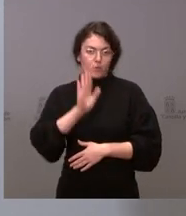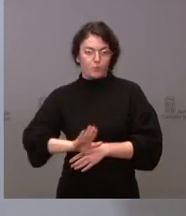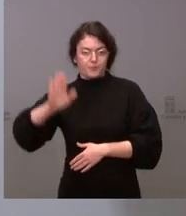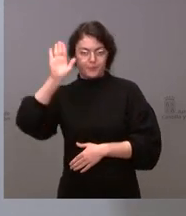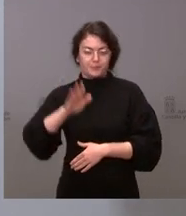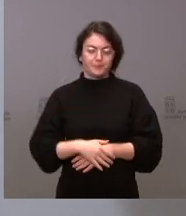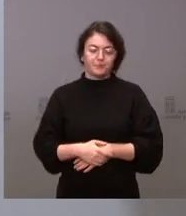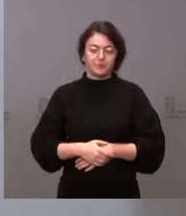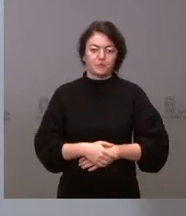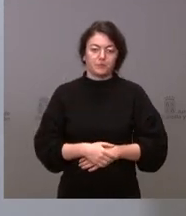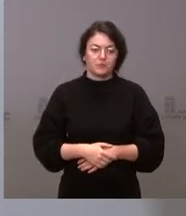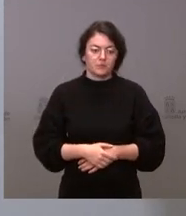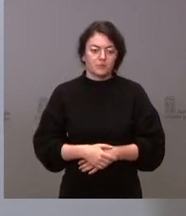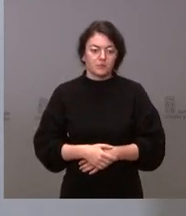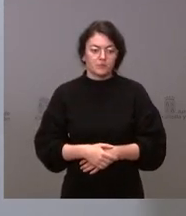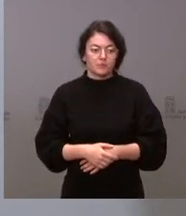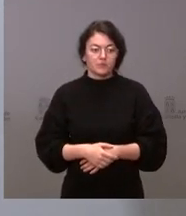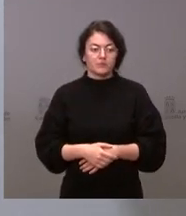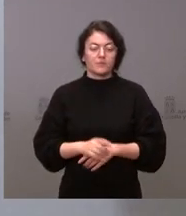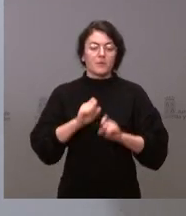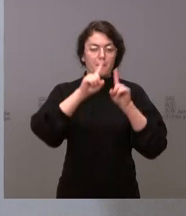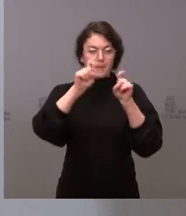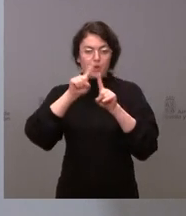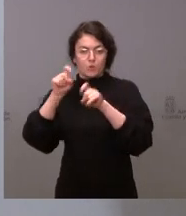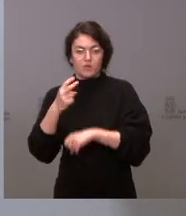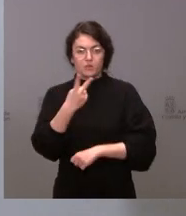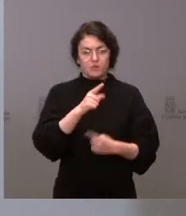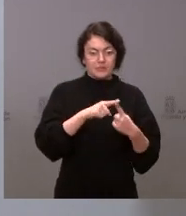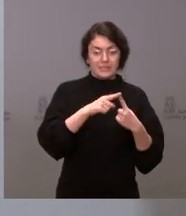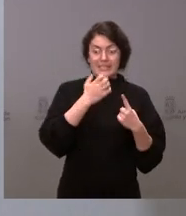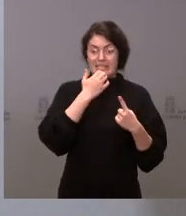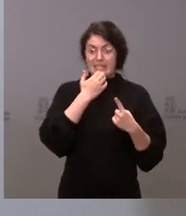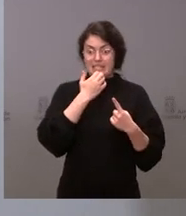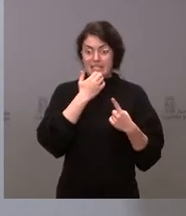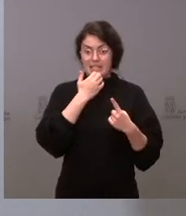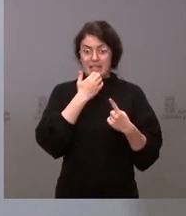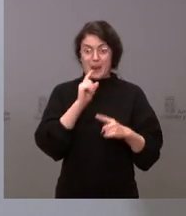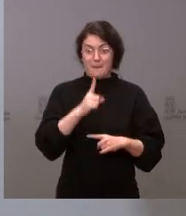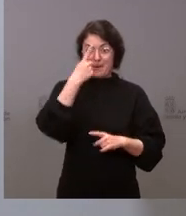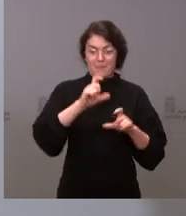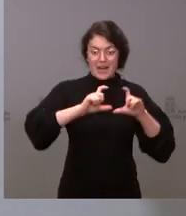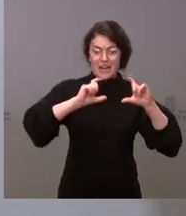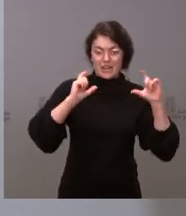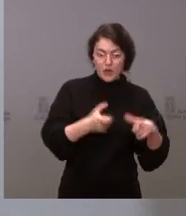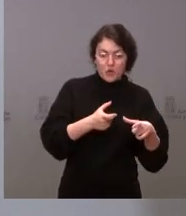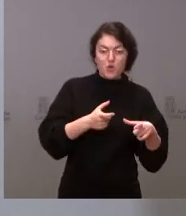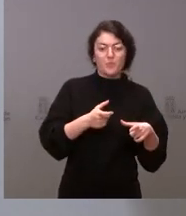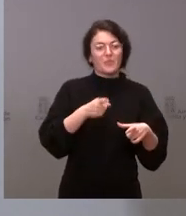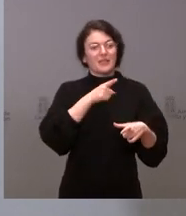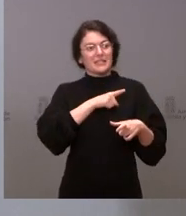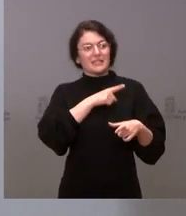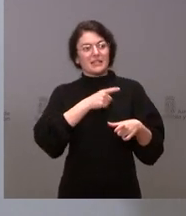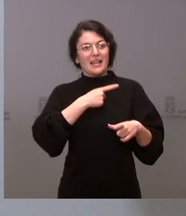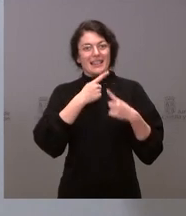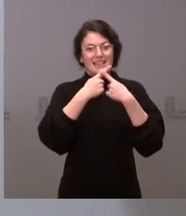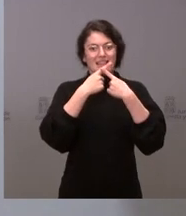aquí al final. Dos preguntas. La primera, si en estas primeras horas y en la primera reunión ha notado mucha diferencia con respecto a los anteriores